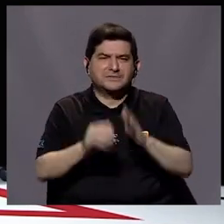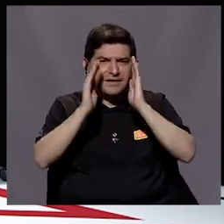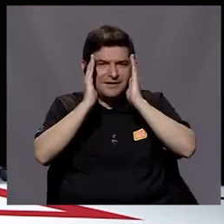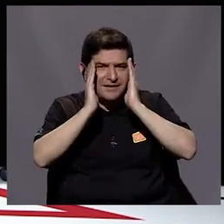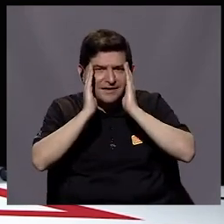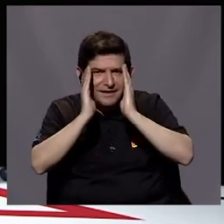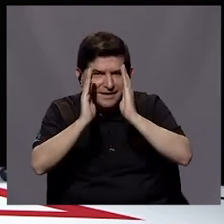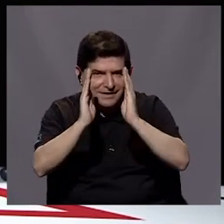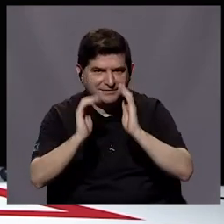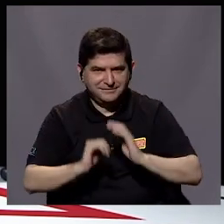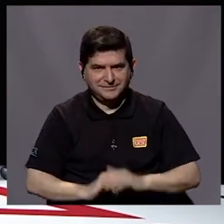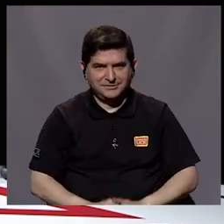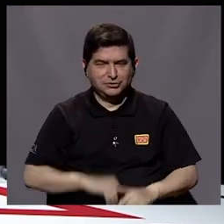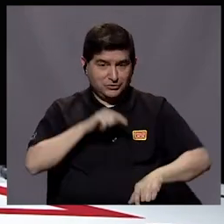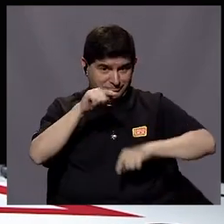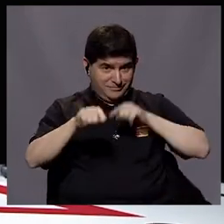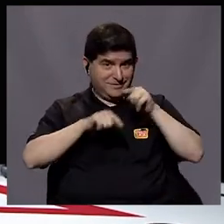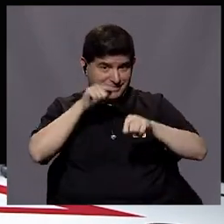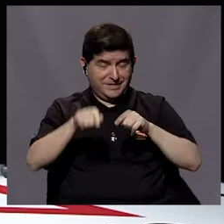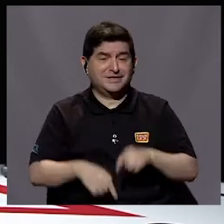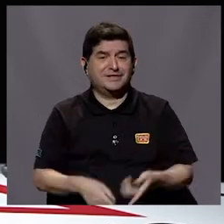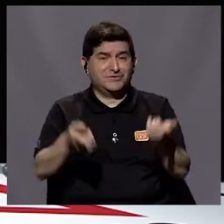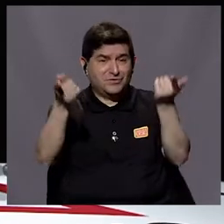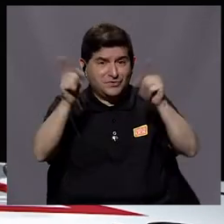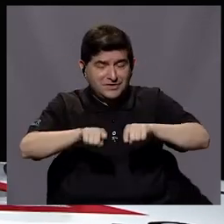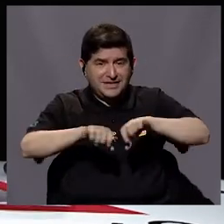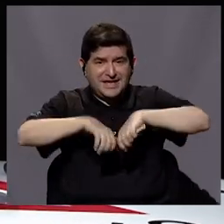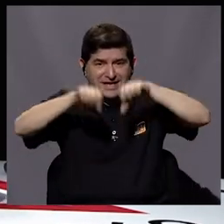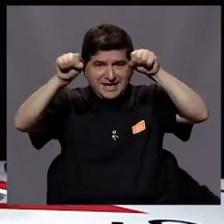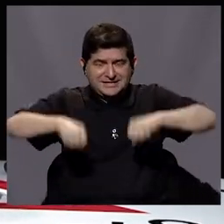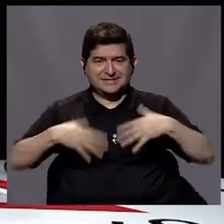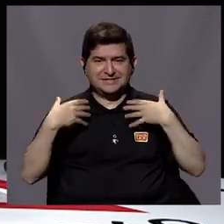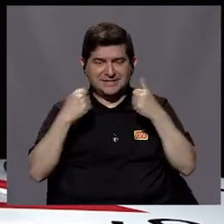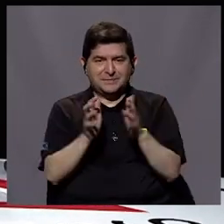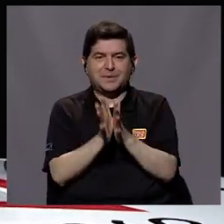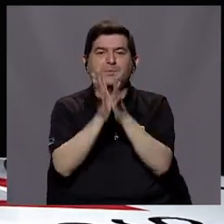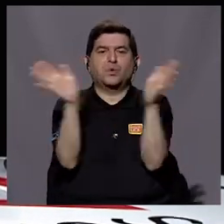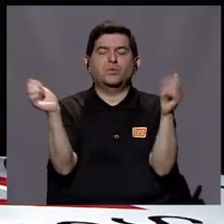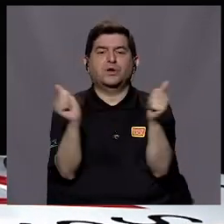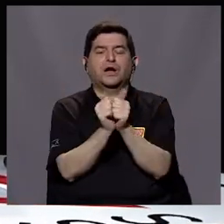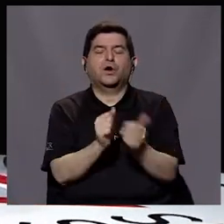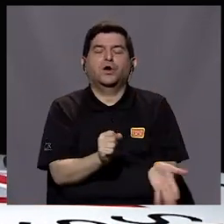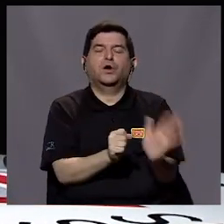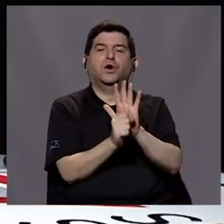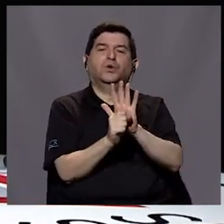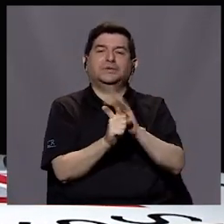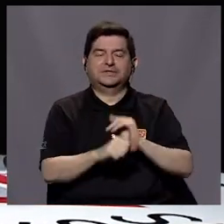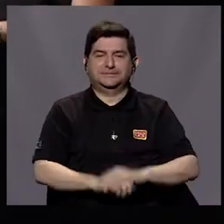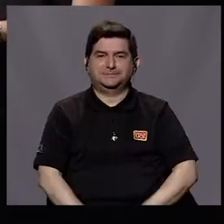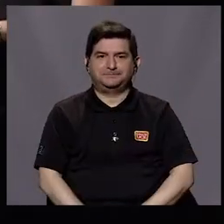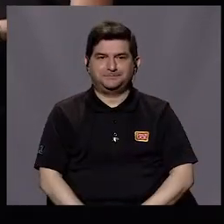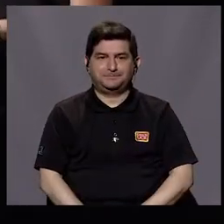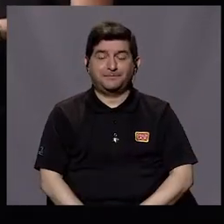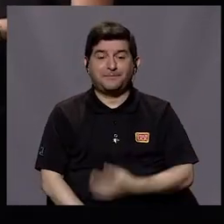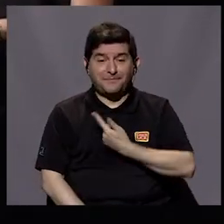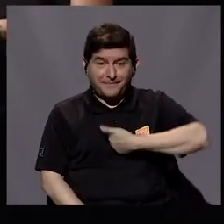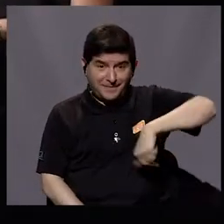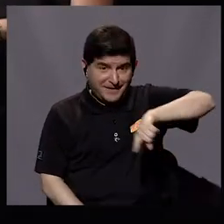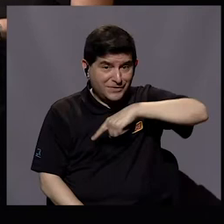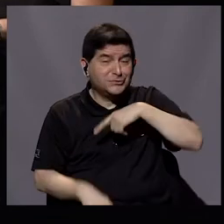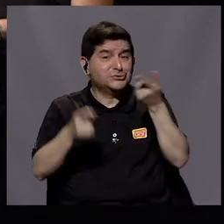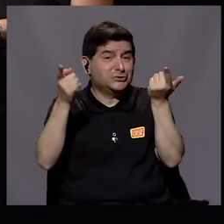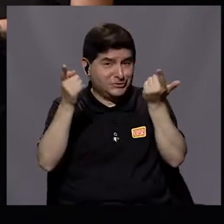abordaje crítico desde lo que está pasando en el sistema de sanidad pública en este momento con el COVID-19. Bueno,